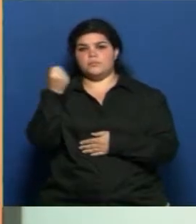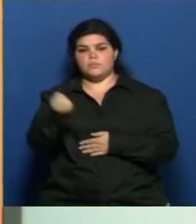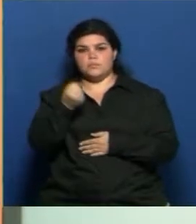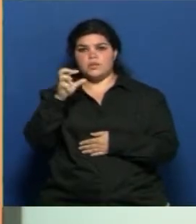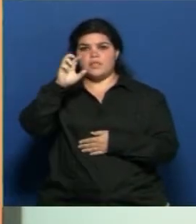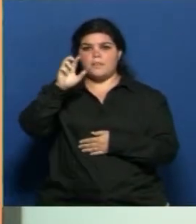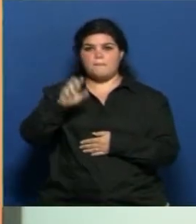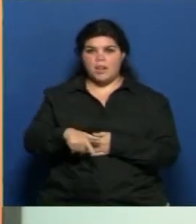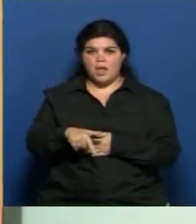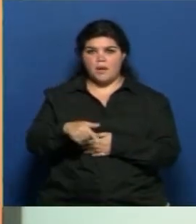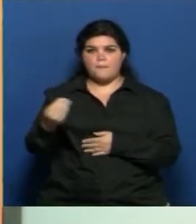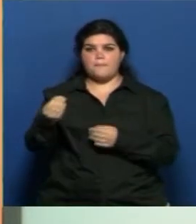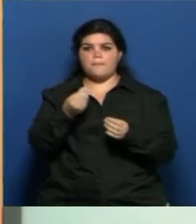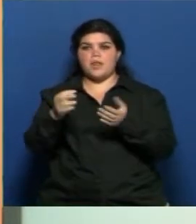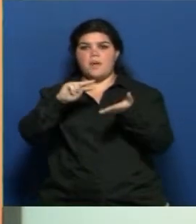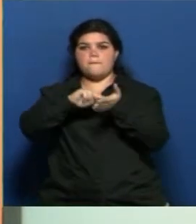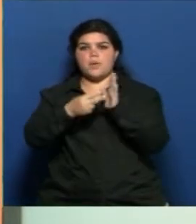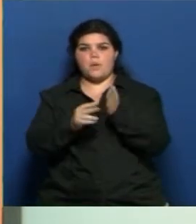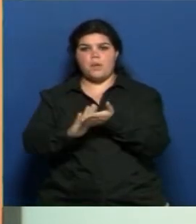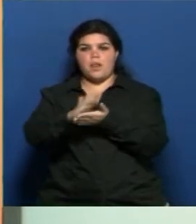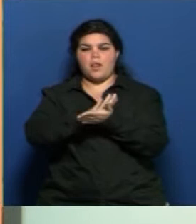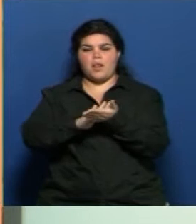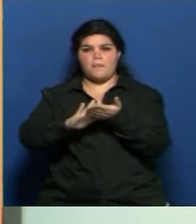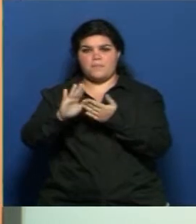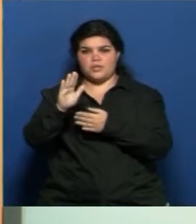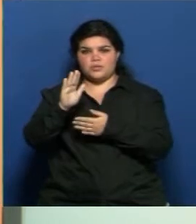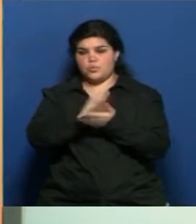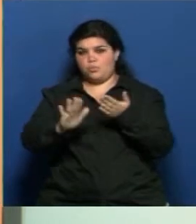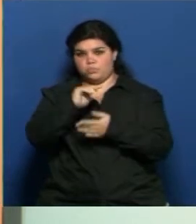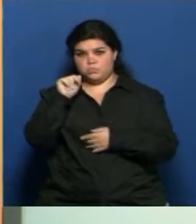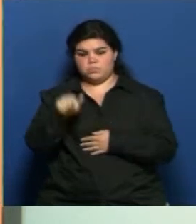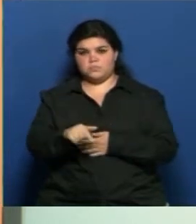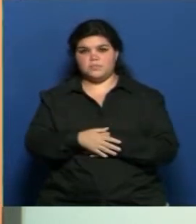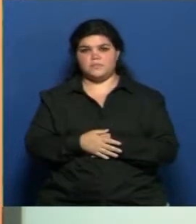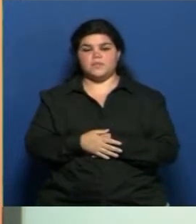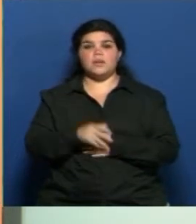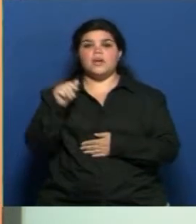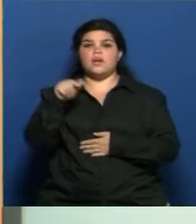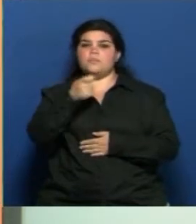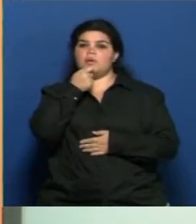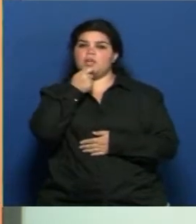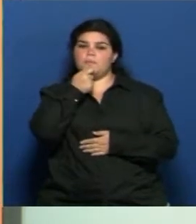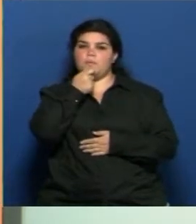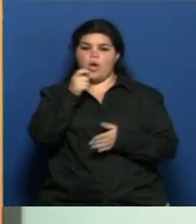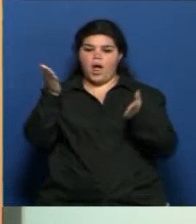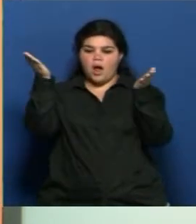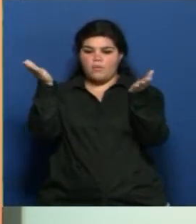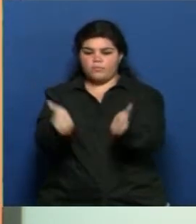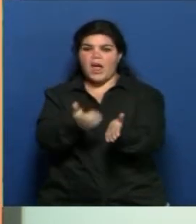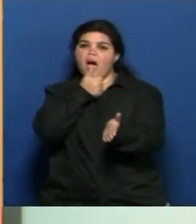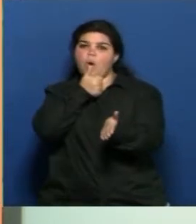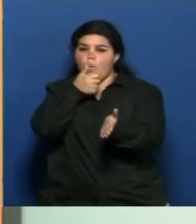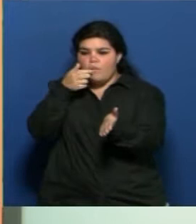efectos. Es decir, si hay problemas porque están dentro de un cauce aluvional va a haber que hacer obras